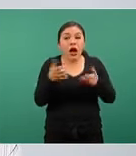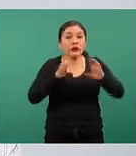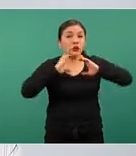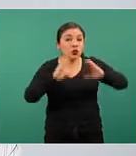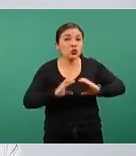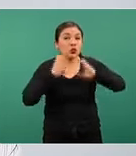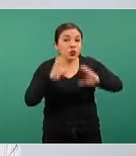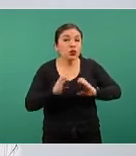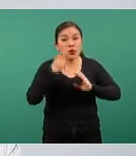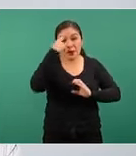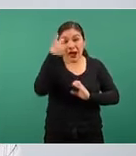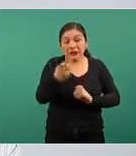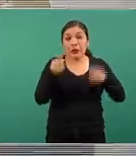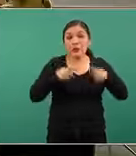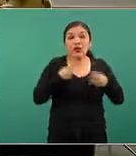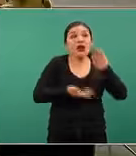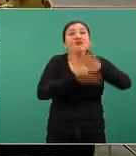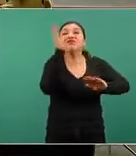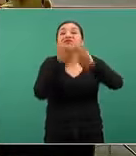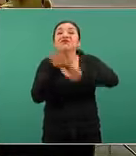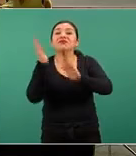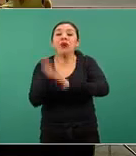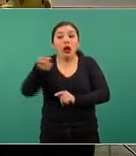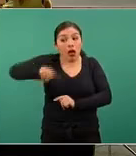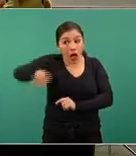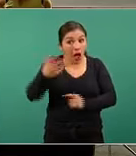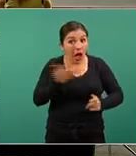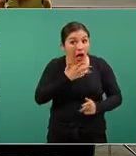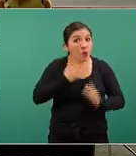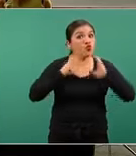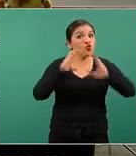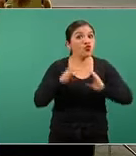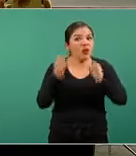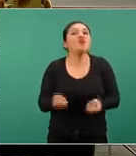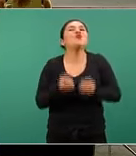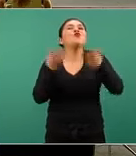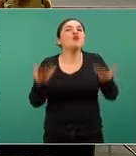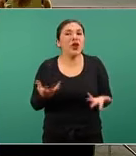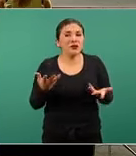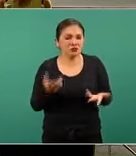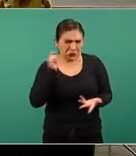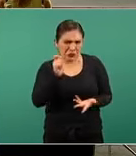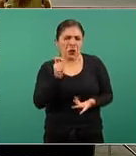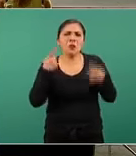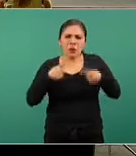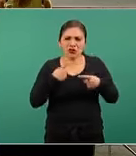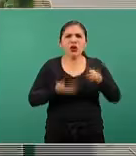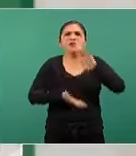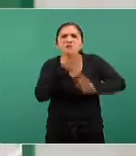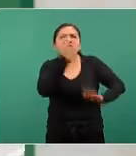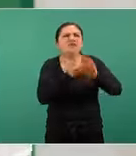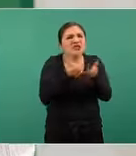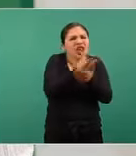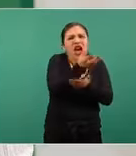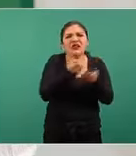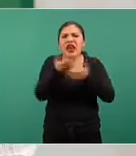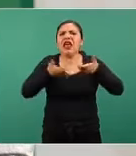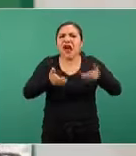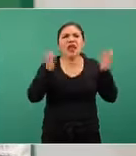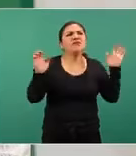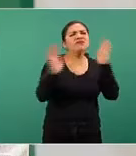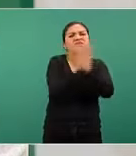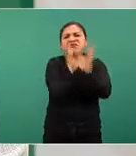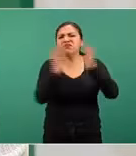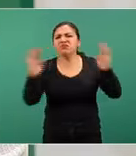durante el incremento de esa movilidad hayan tomado, porque entonces son dos factores. Uno es incremento la movilidad, es decir, tengo más personas en el espacio público,